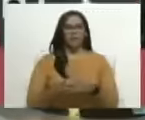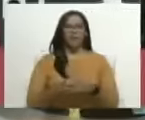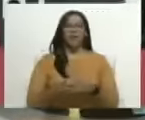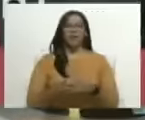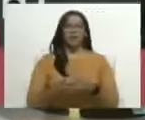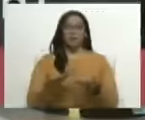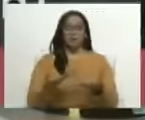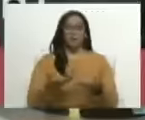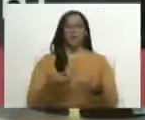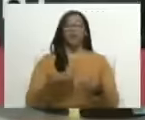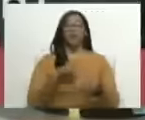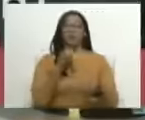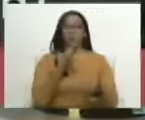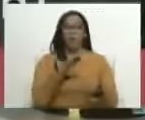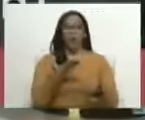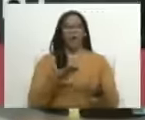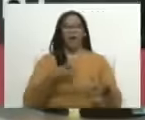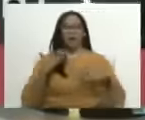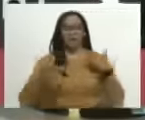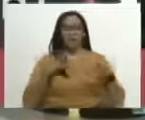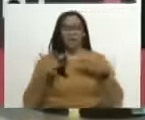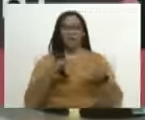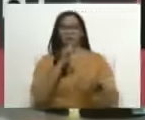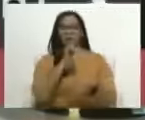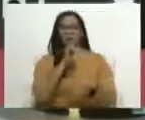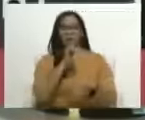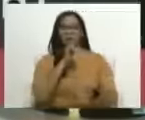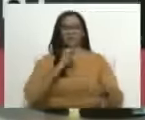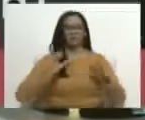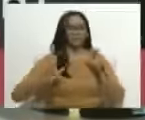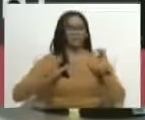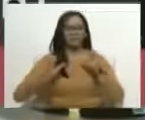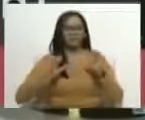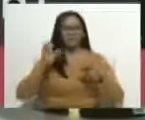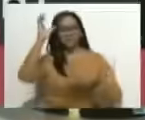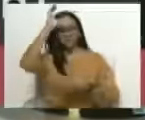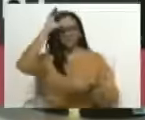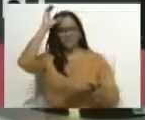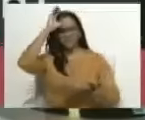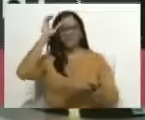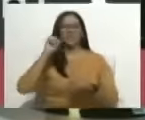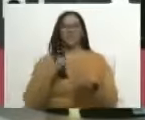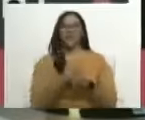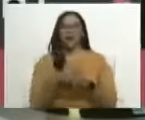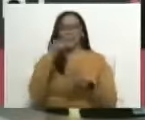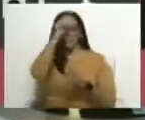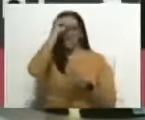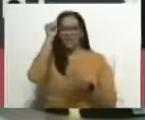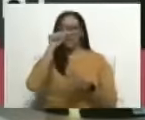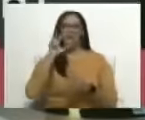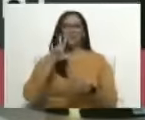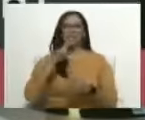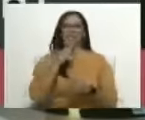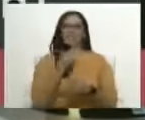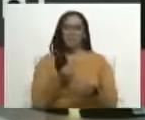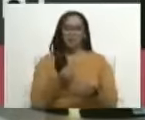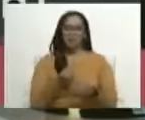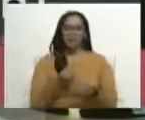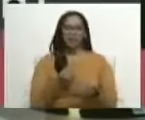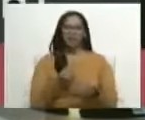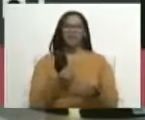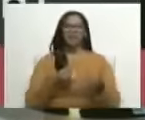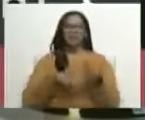jornada de información, de motivación, de concientización, para el domingo 3 de diciembre, ir